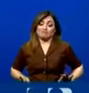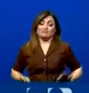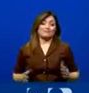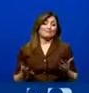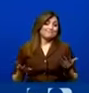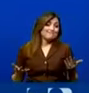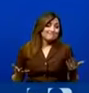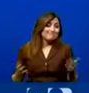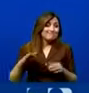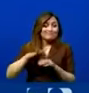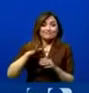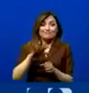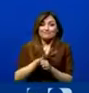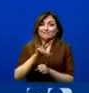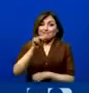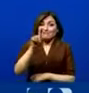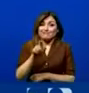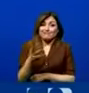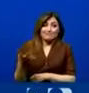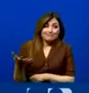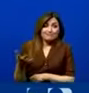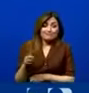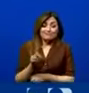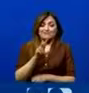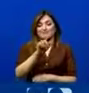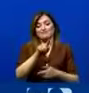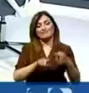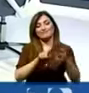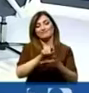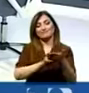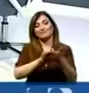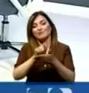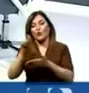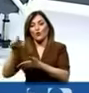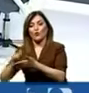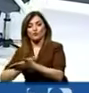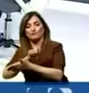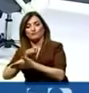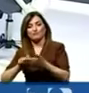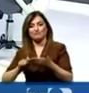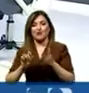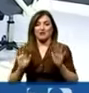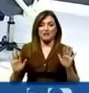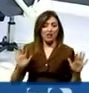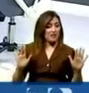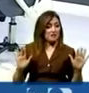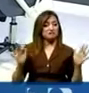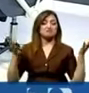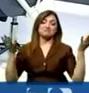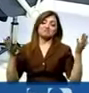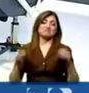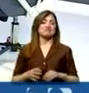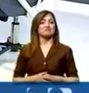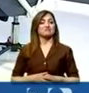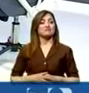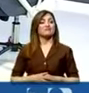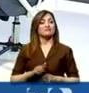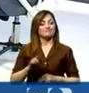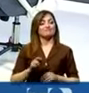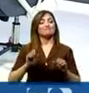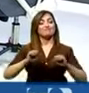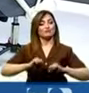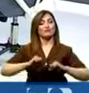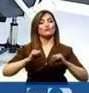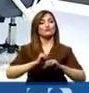no existan los votos necesarios para aprobar la ley ni para negarla. En ese caso, se configuraría la